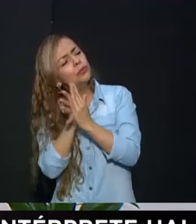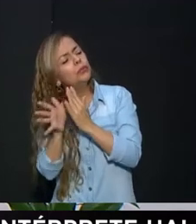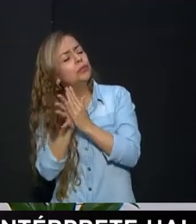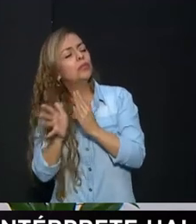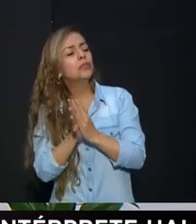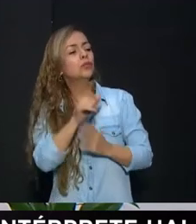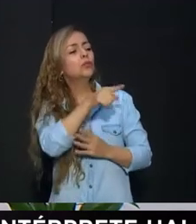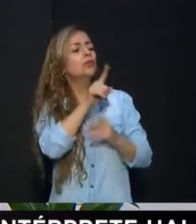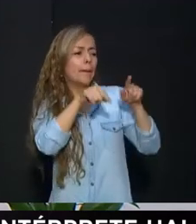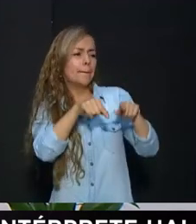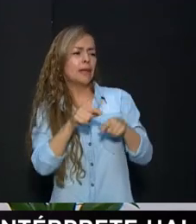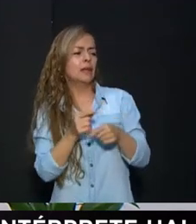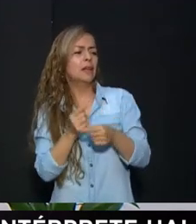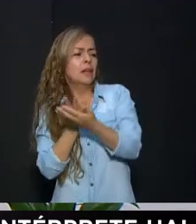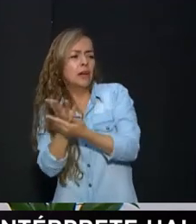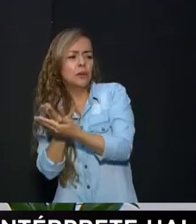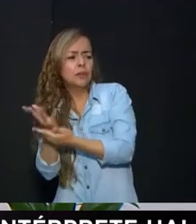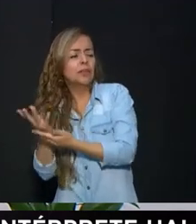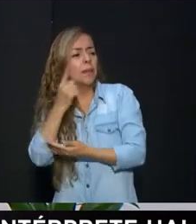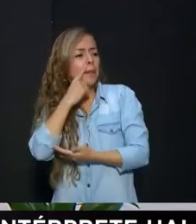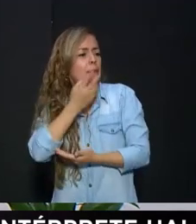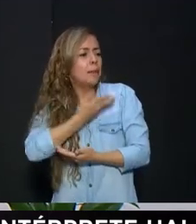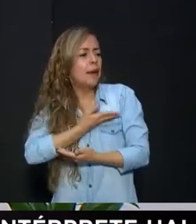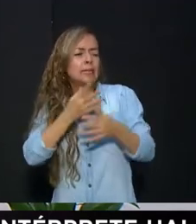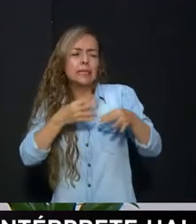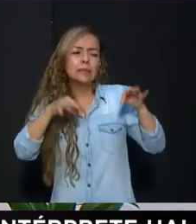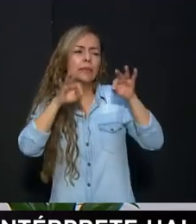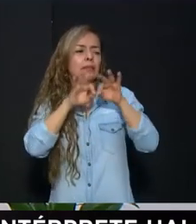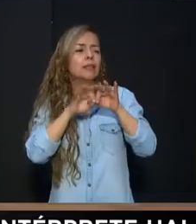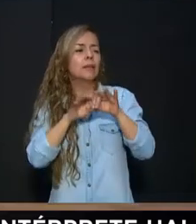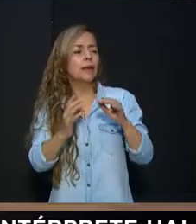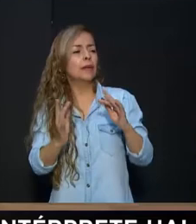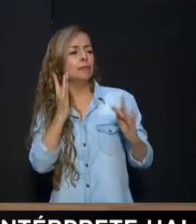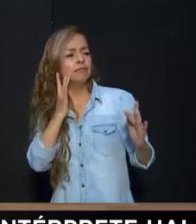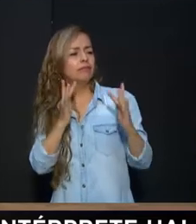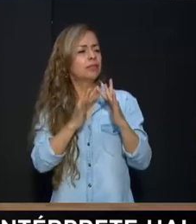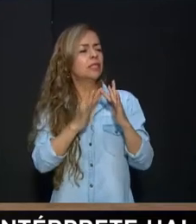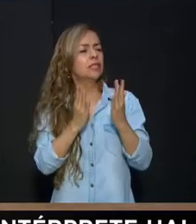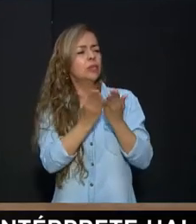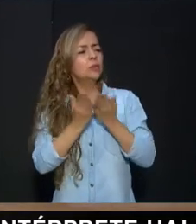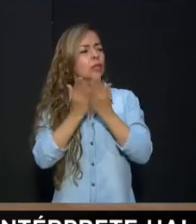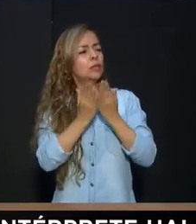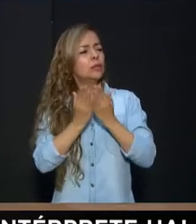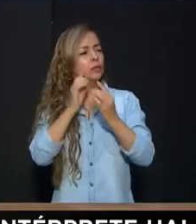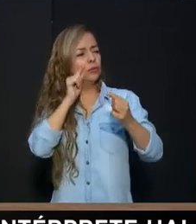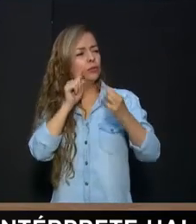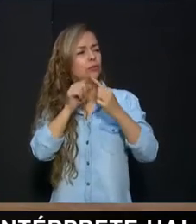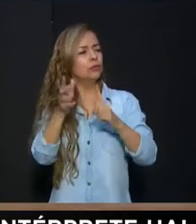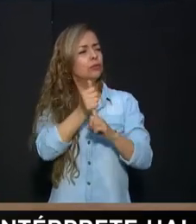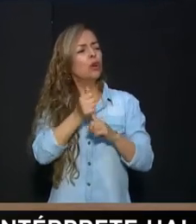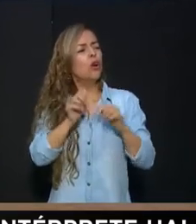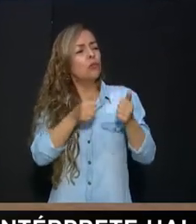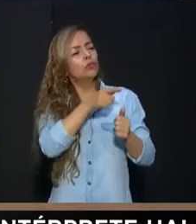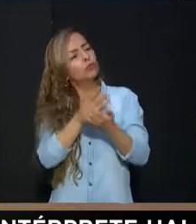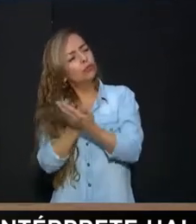docentes Pero también A los padres de familia Para lograr Una educación Digamos con inclusión En este momento Y más en esta época Que estamos viviendo